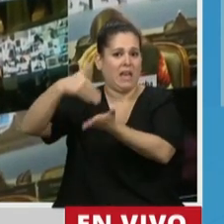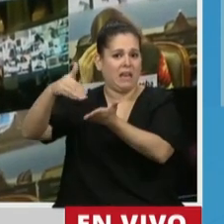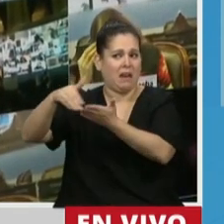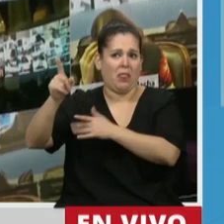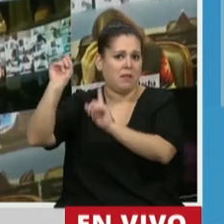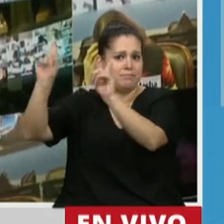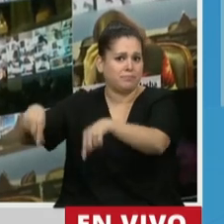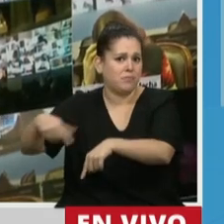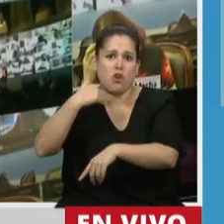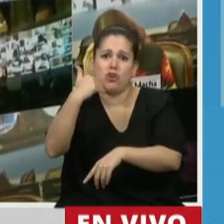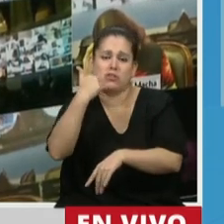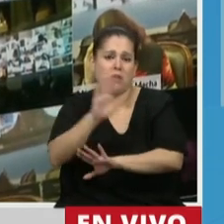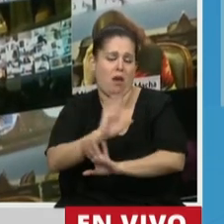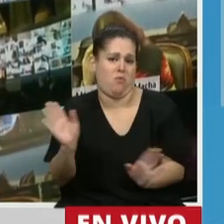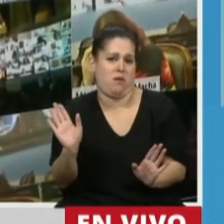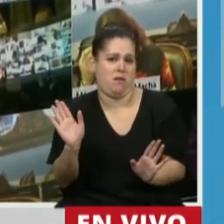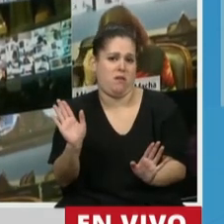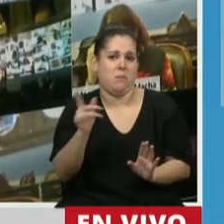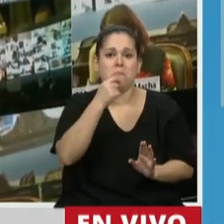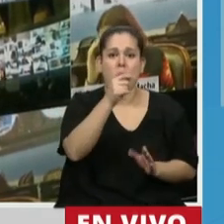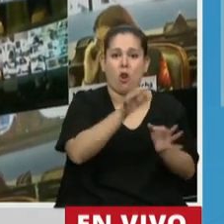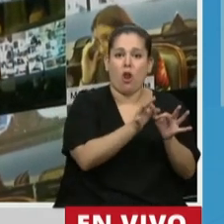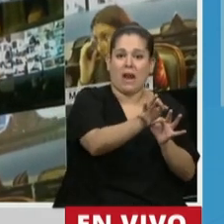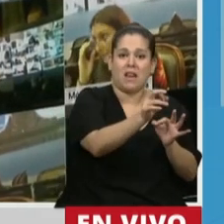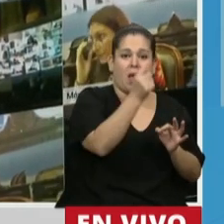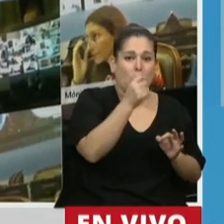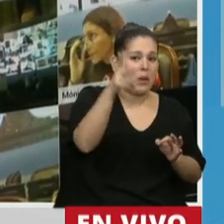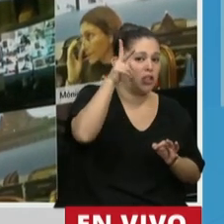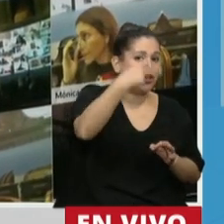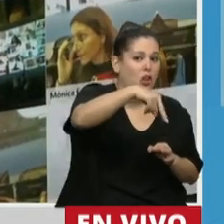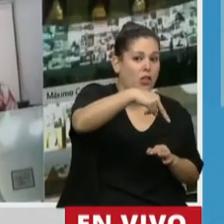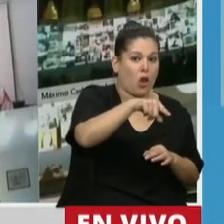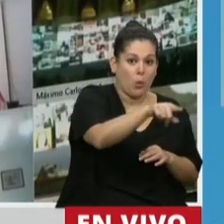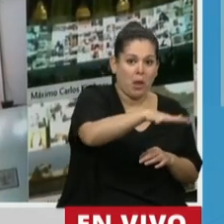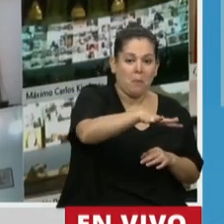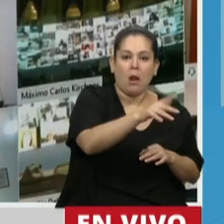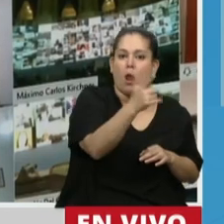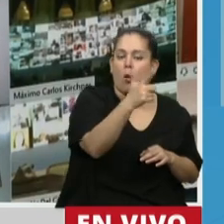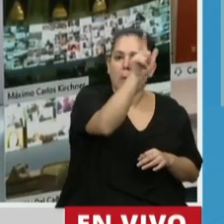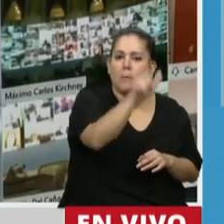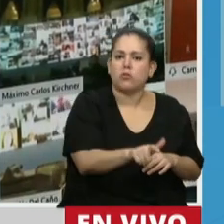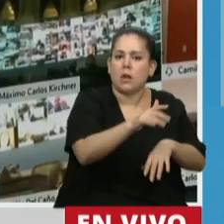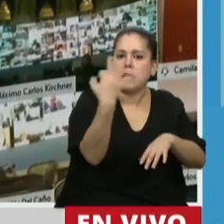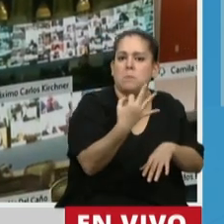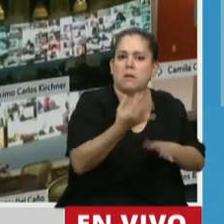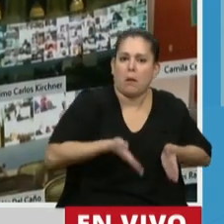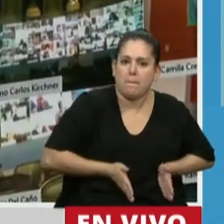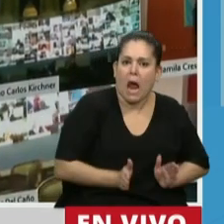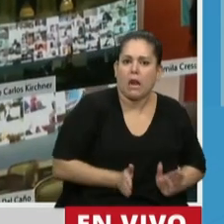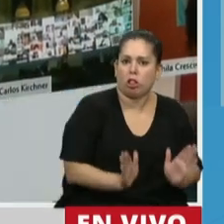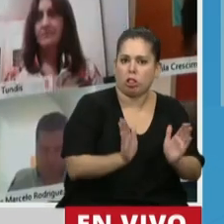localidad como 28 de noviembre, donde tampoco se atienden partos, donde no hay un traumatólogo.